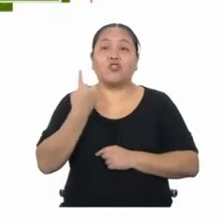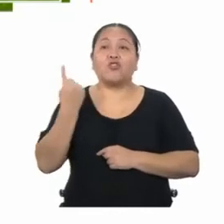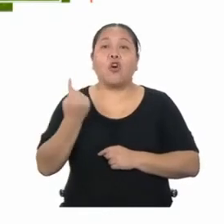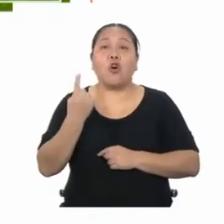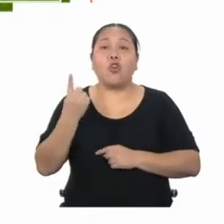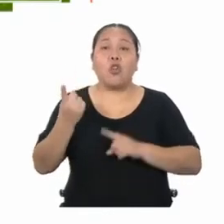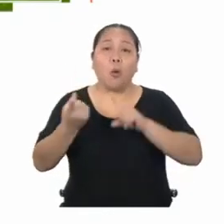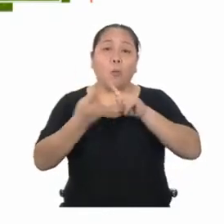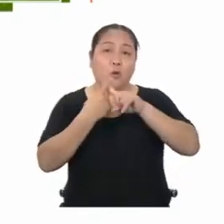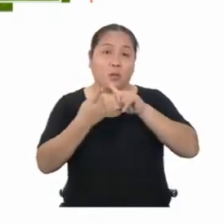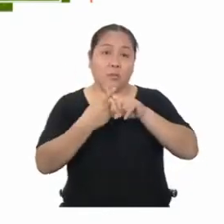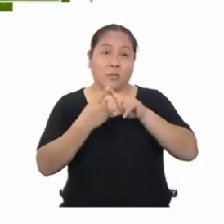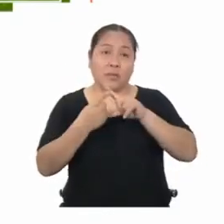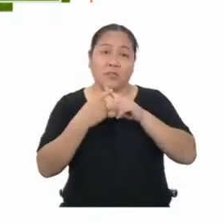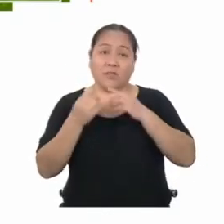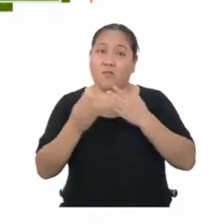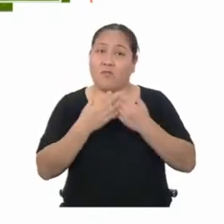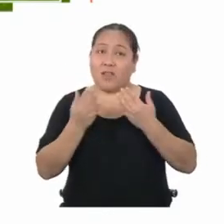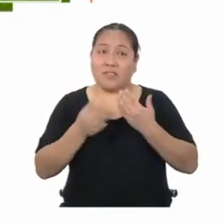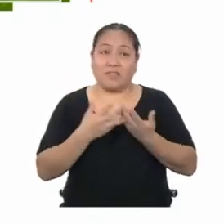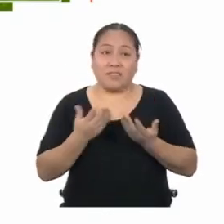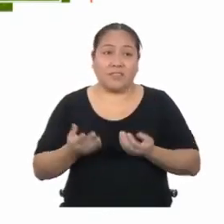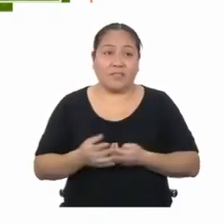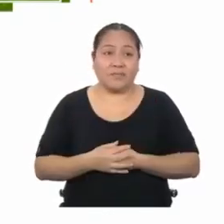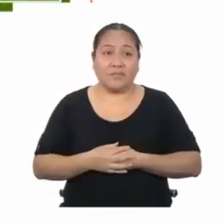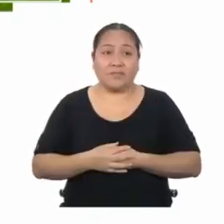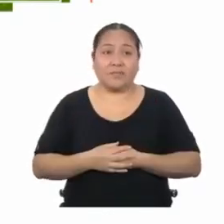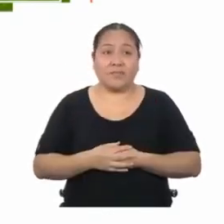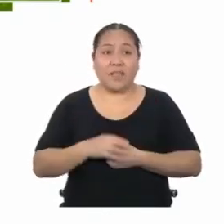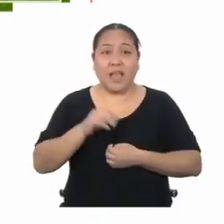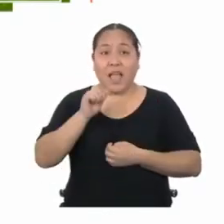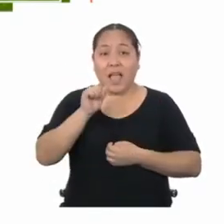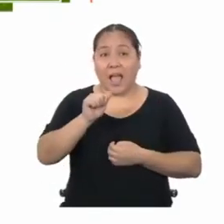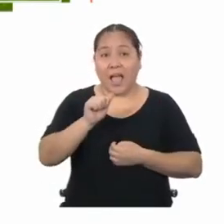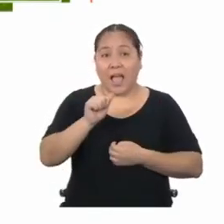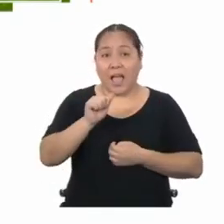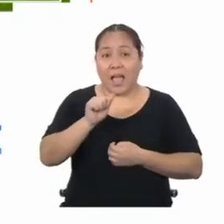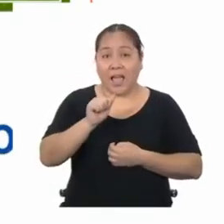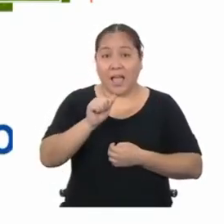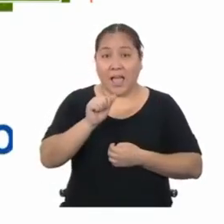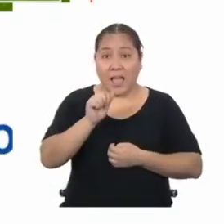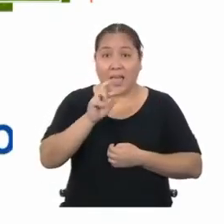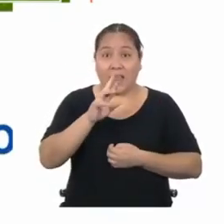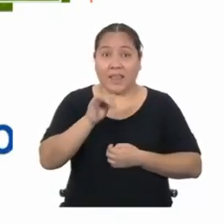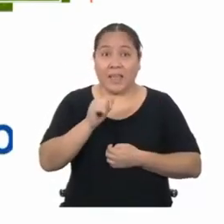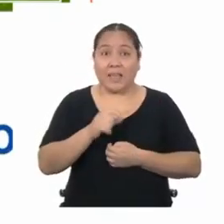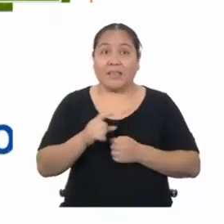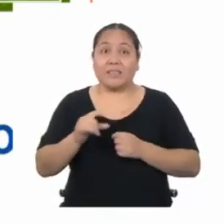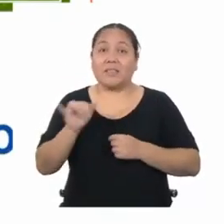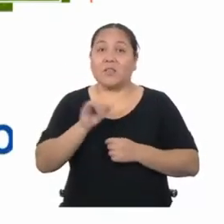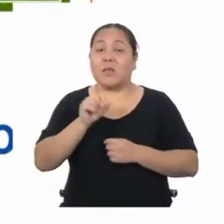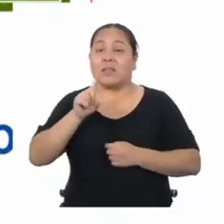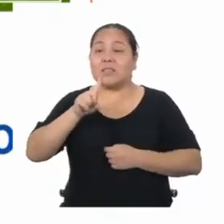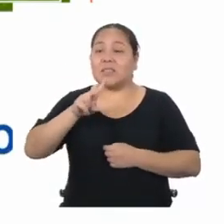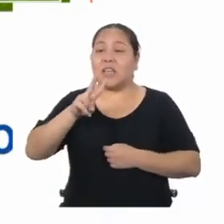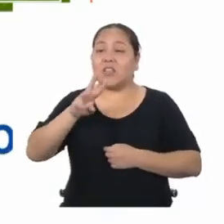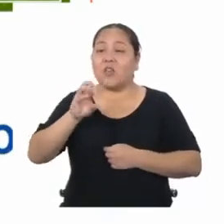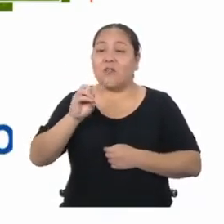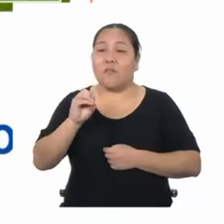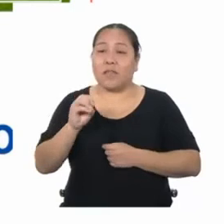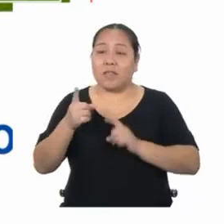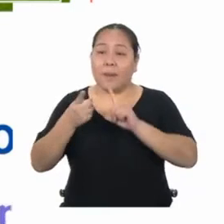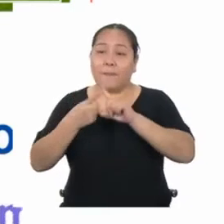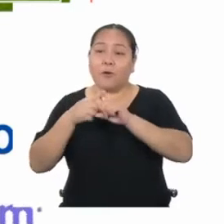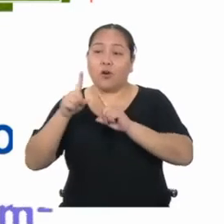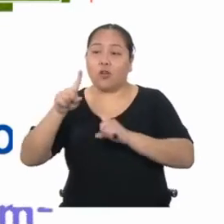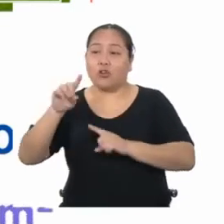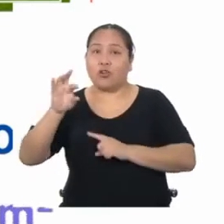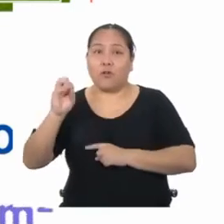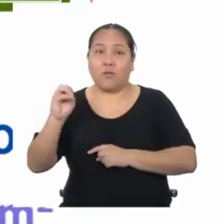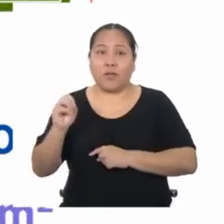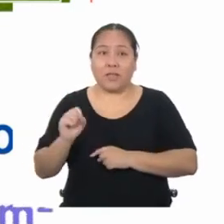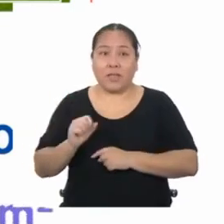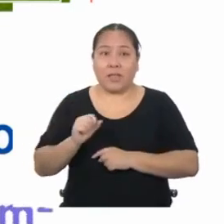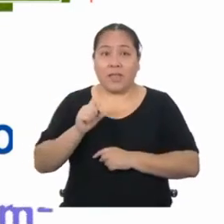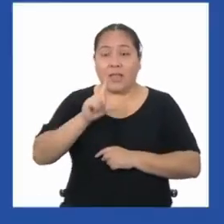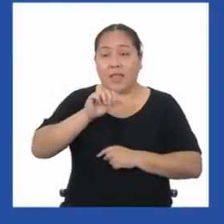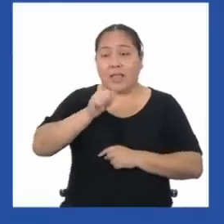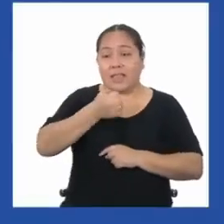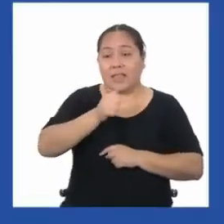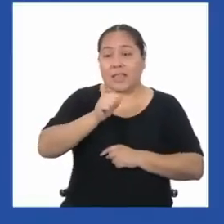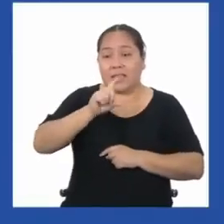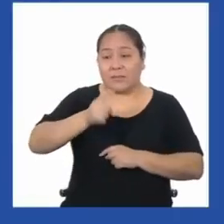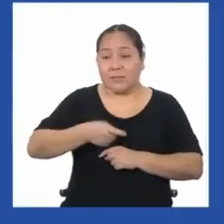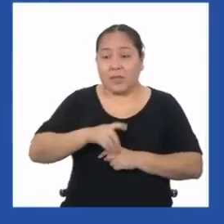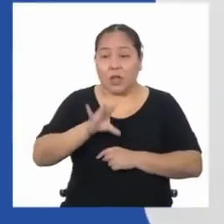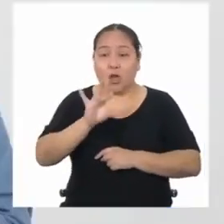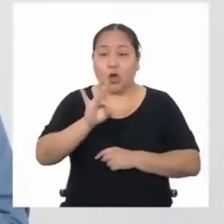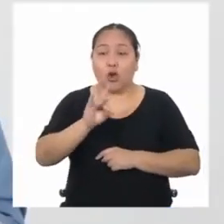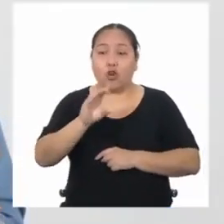multiplicación simple. Entonces, área de la cancha es igual a 120 por 90, lo que equivale a 10.800 metros